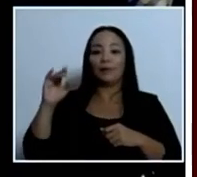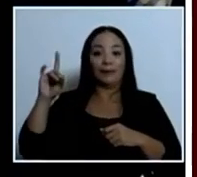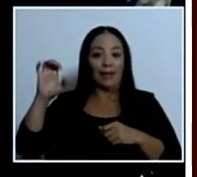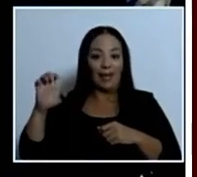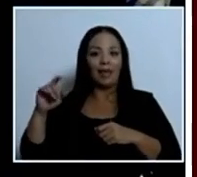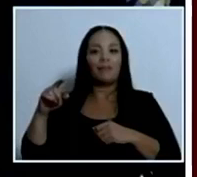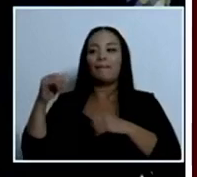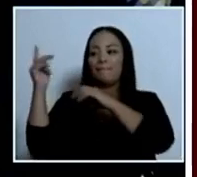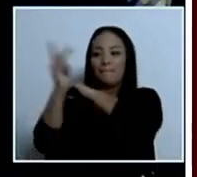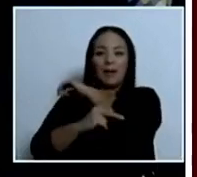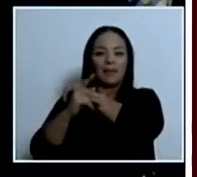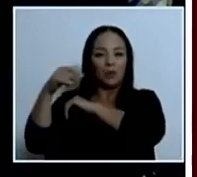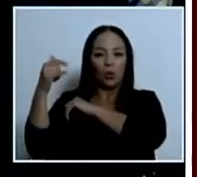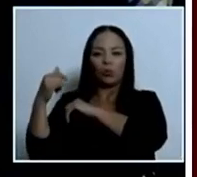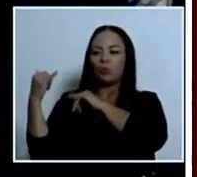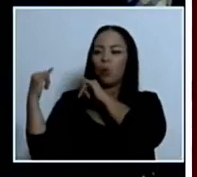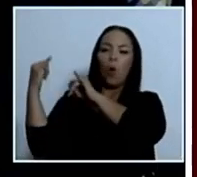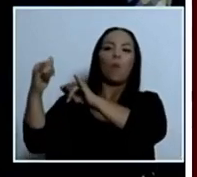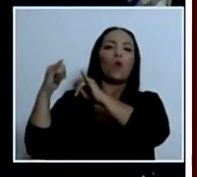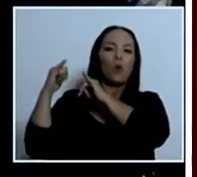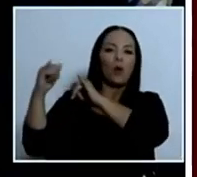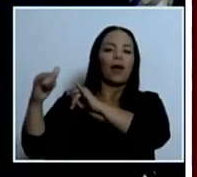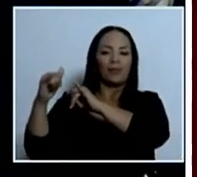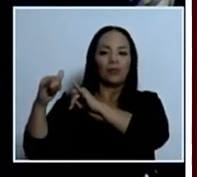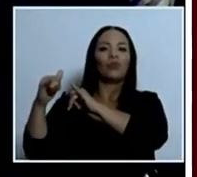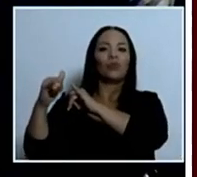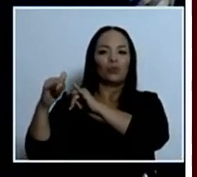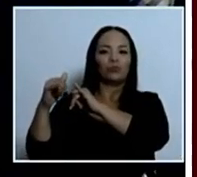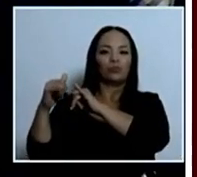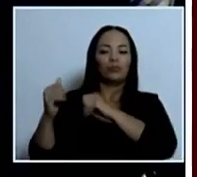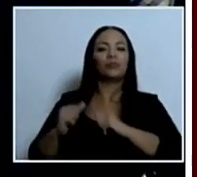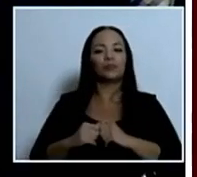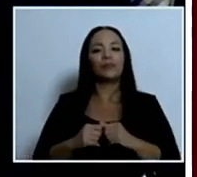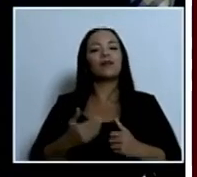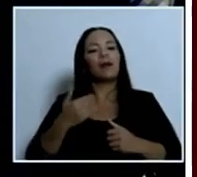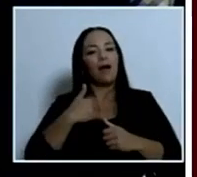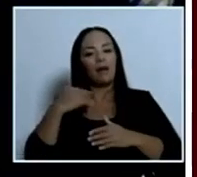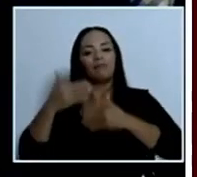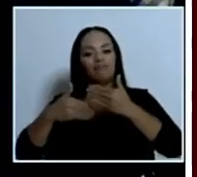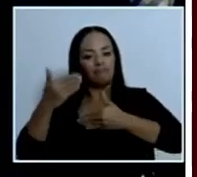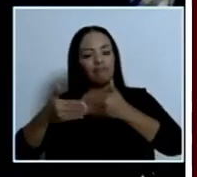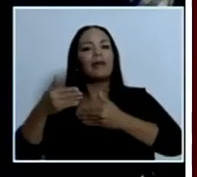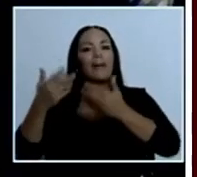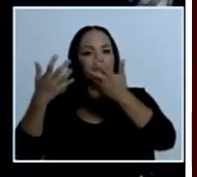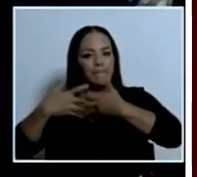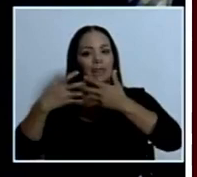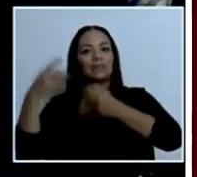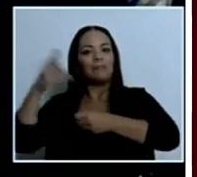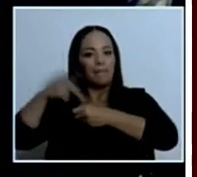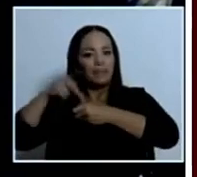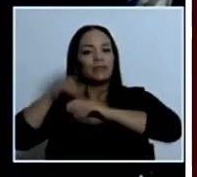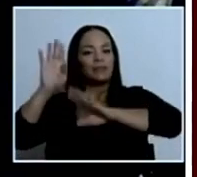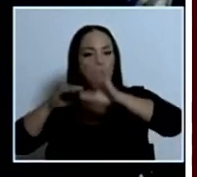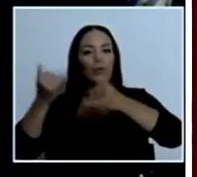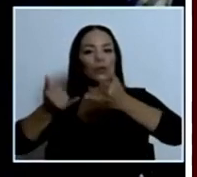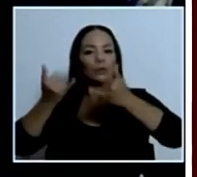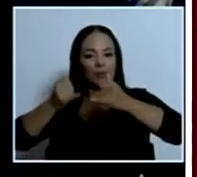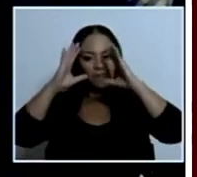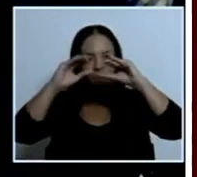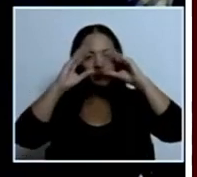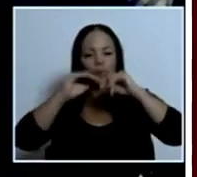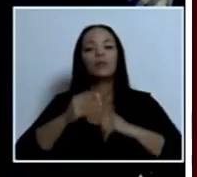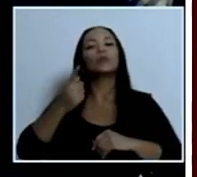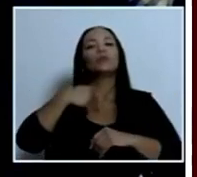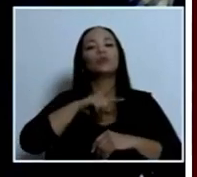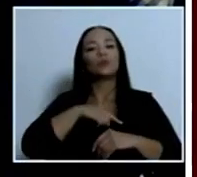también hay una presentación de las empresas en este proceso para actualizar toda la información. Estamos